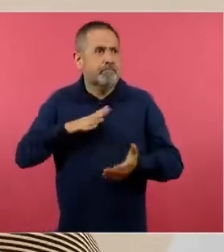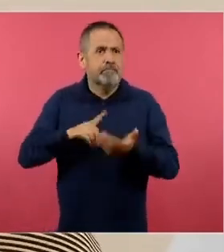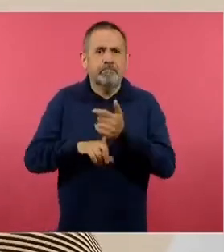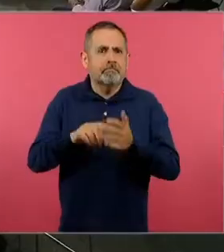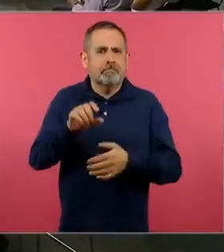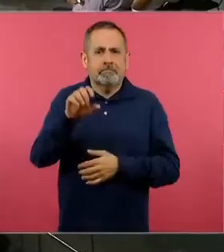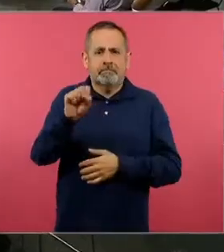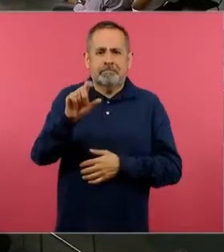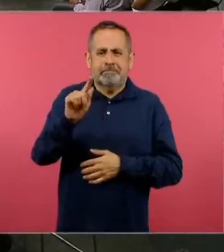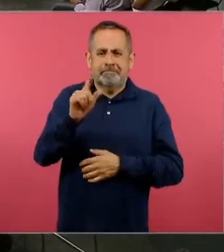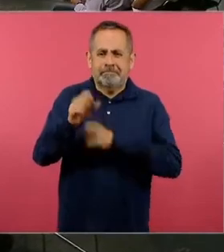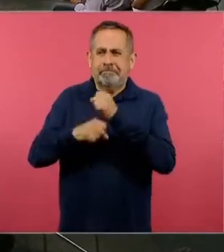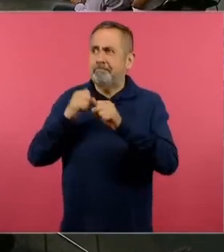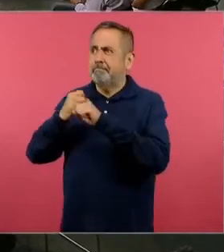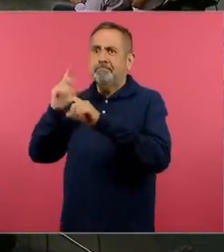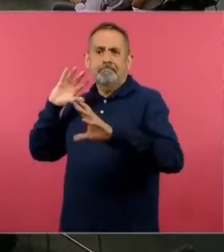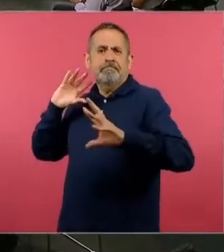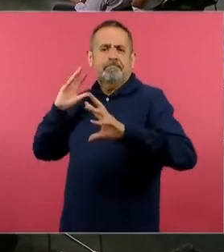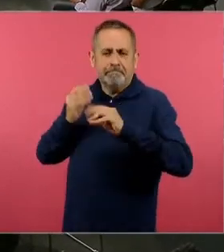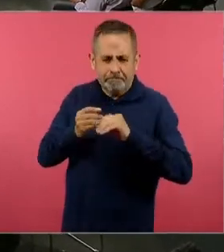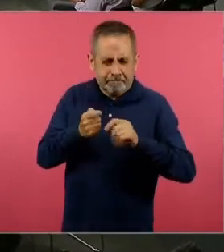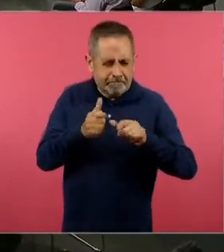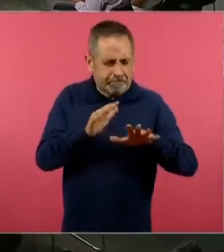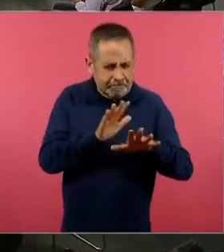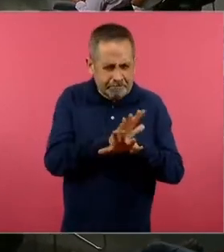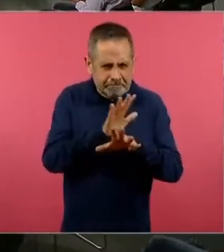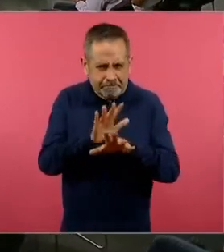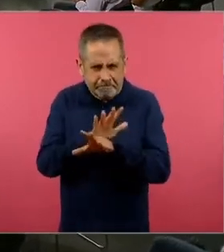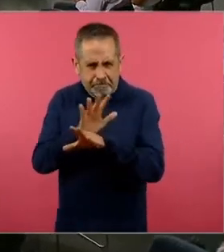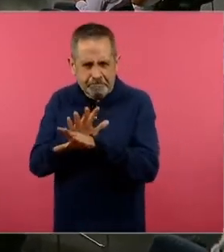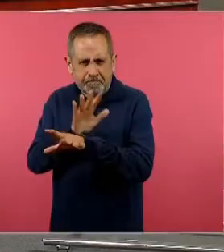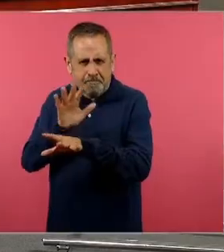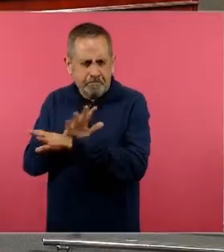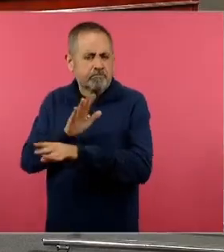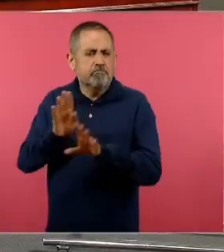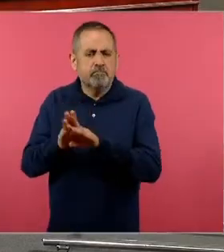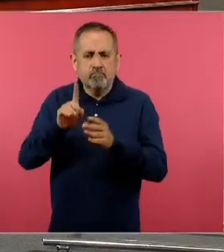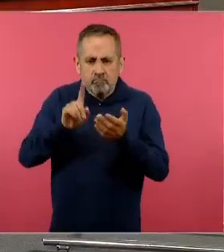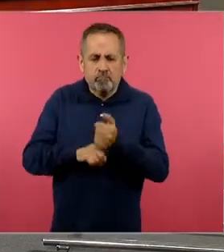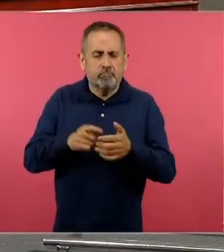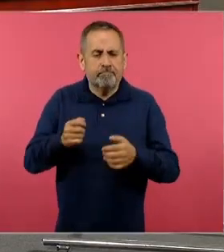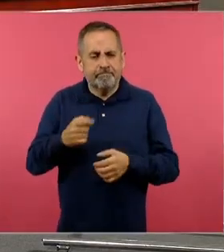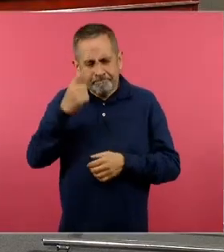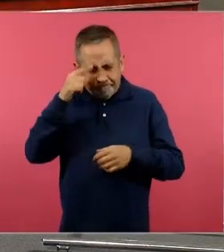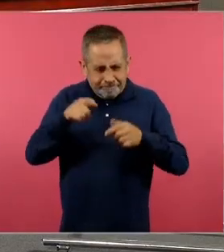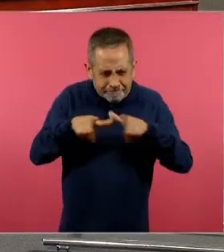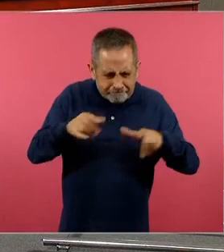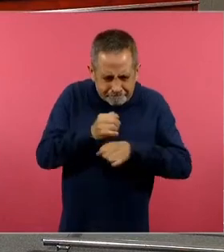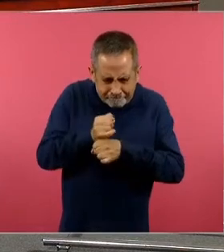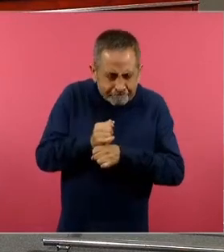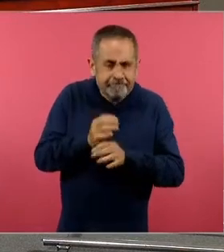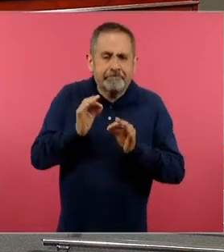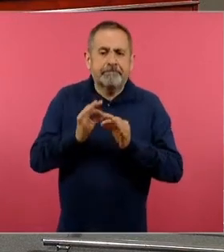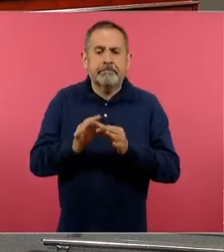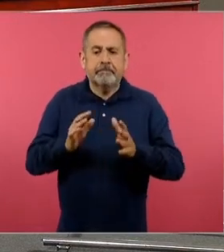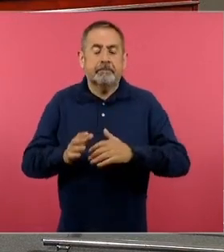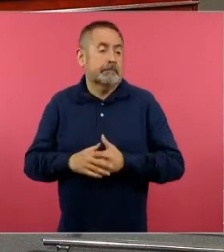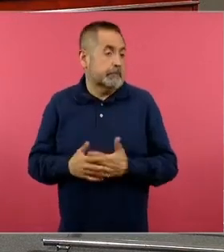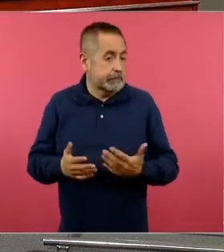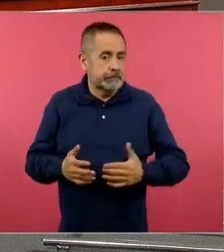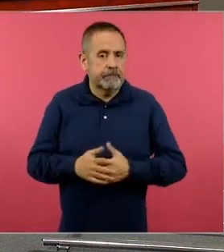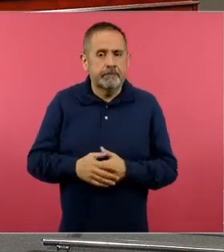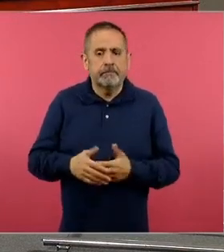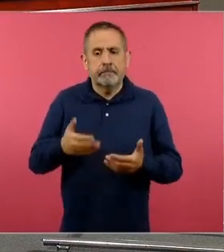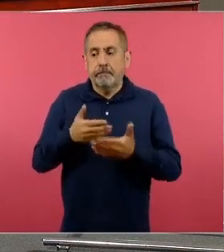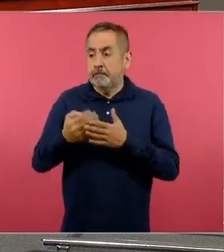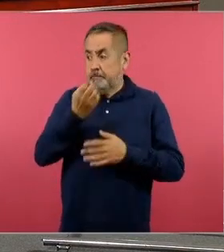años que se ha dado justamente ese cambio en la disciplina de origen, es decir, en la lingüística, pero que luego en el caso de